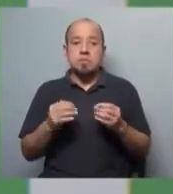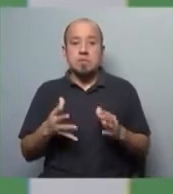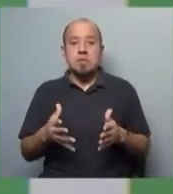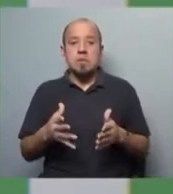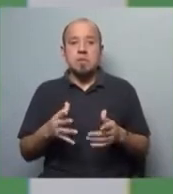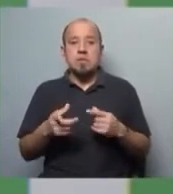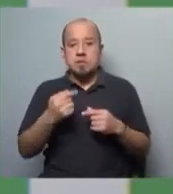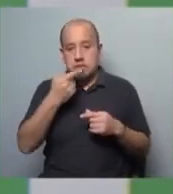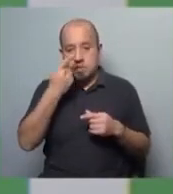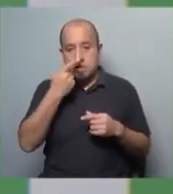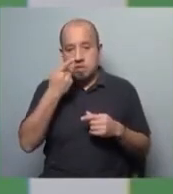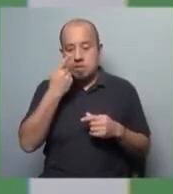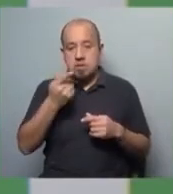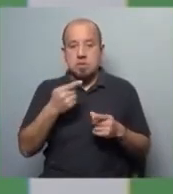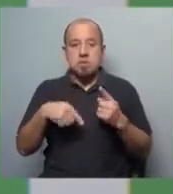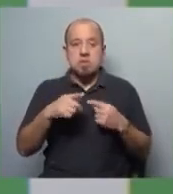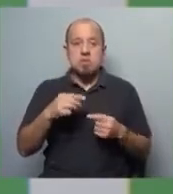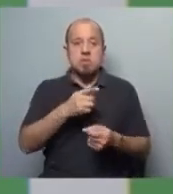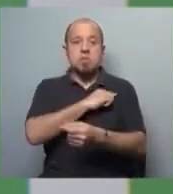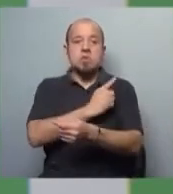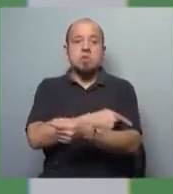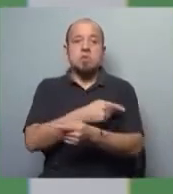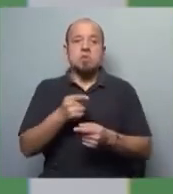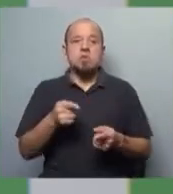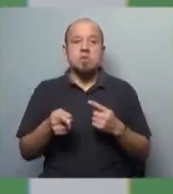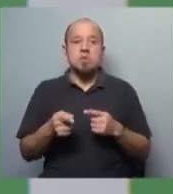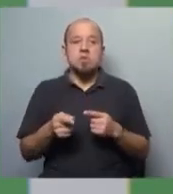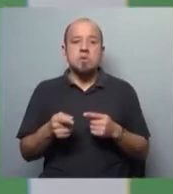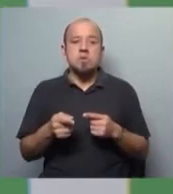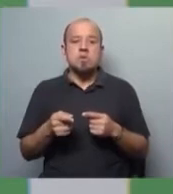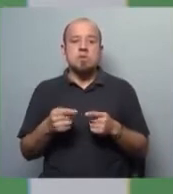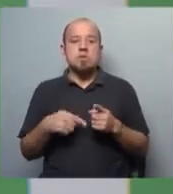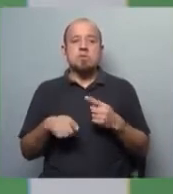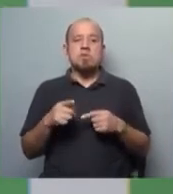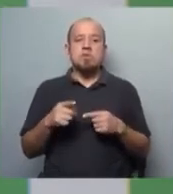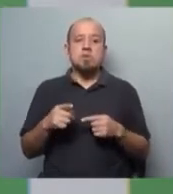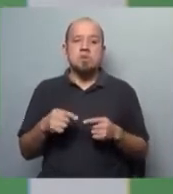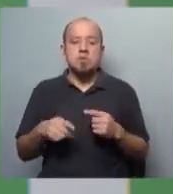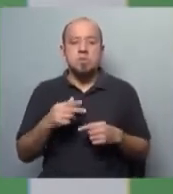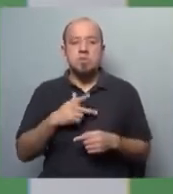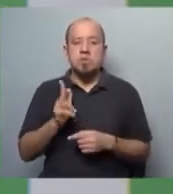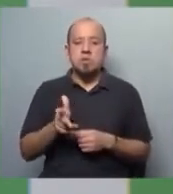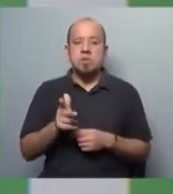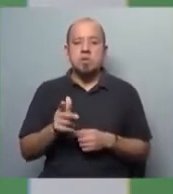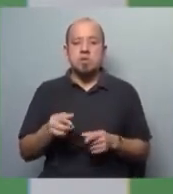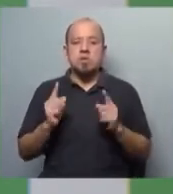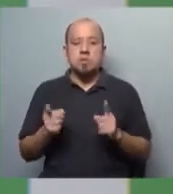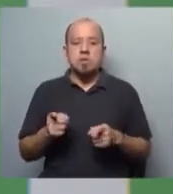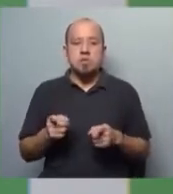presencia de los intereses extranjeros, de las potencias. Y las intervenciones humanitarias también.